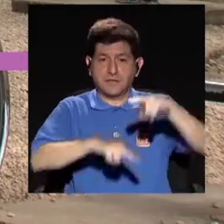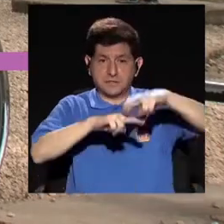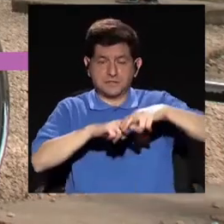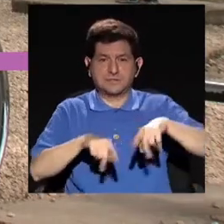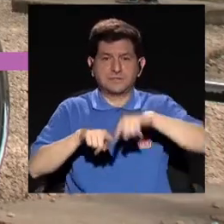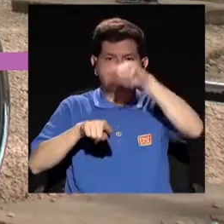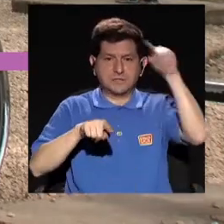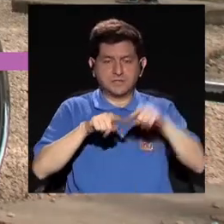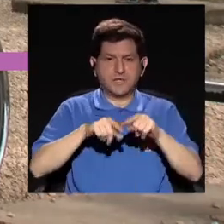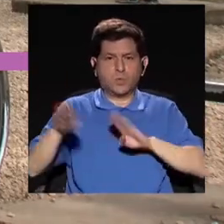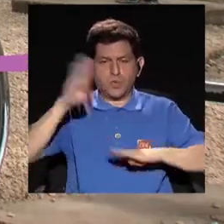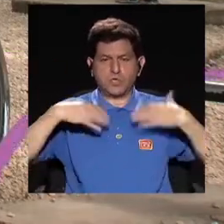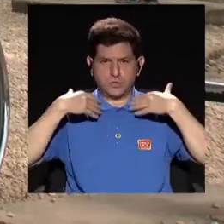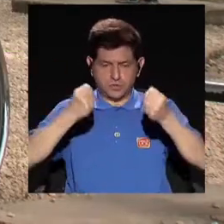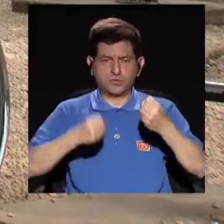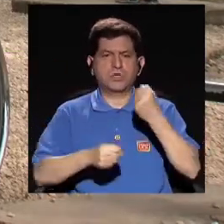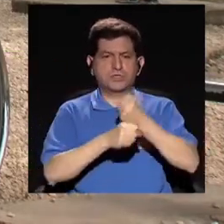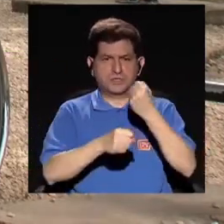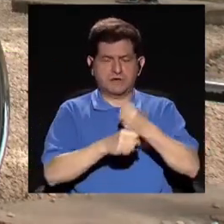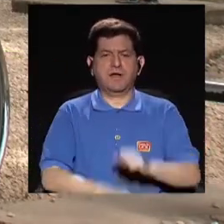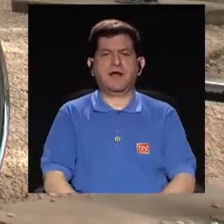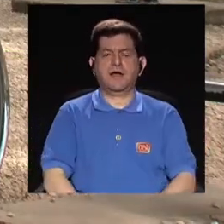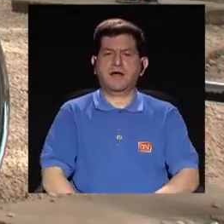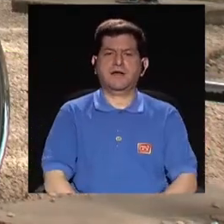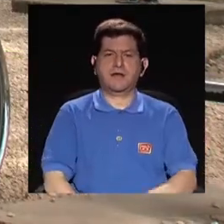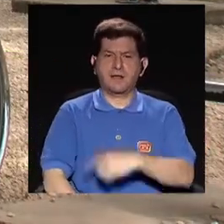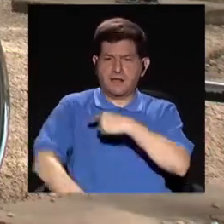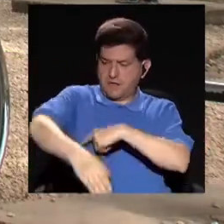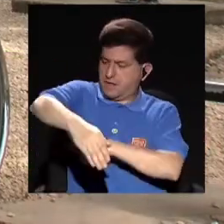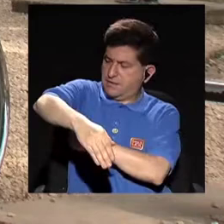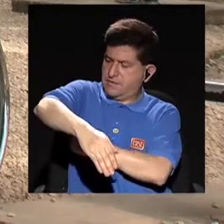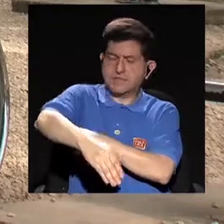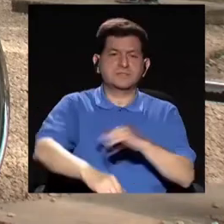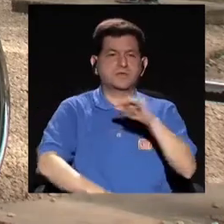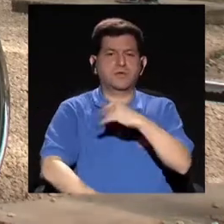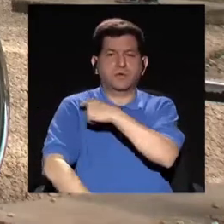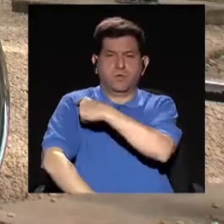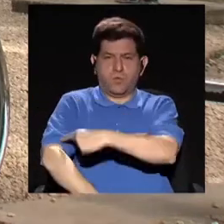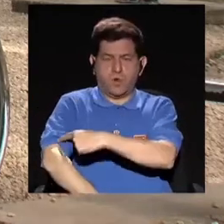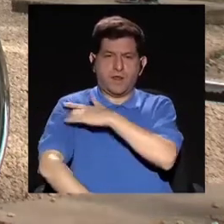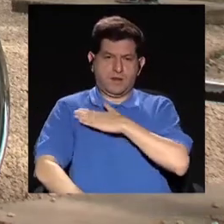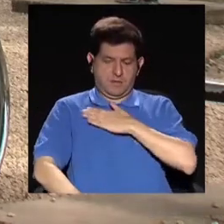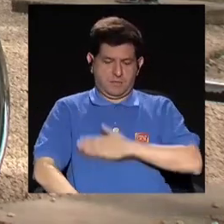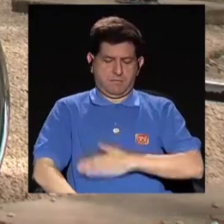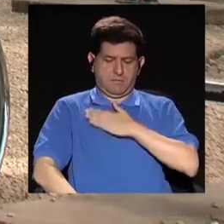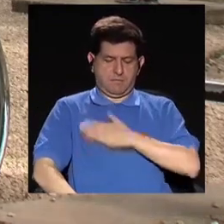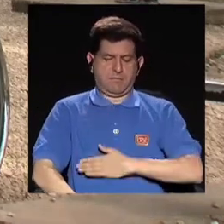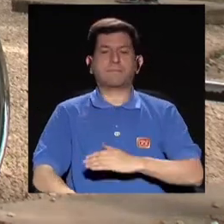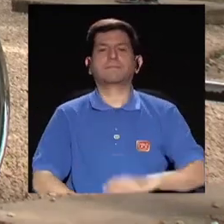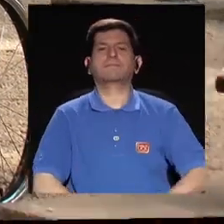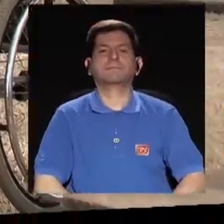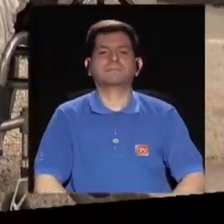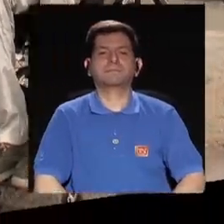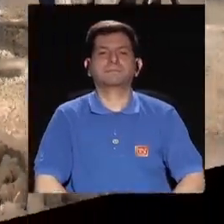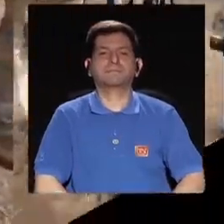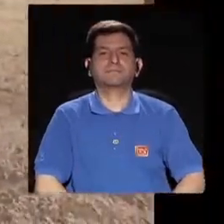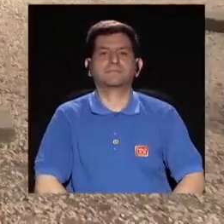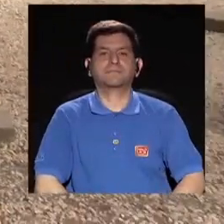en la banca de los circuitos biosaludables que podemos traer tanto tríceps como toda la parte de bíceps y pecho.